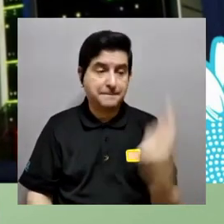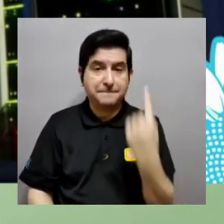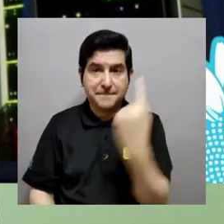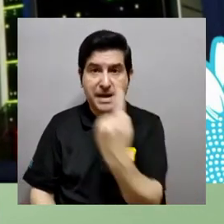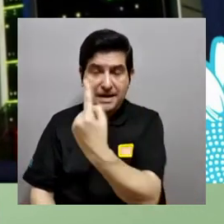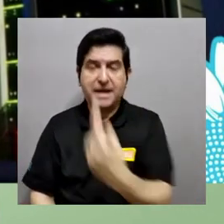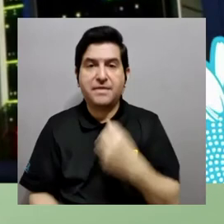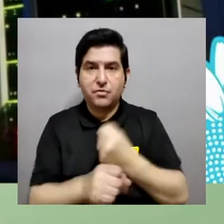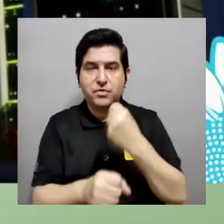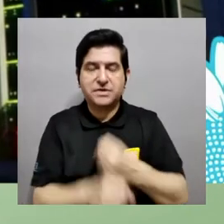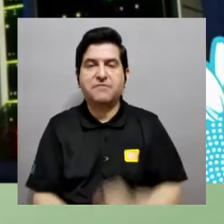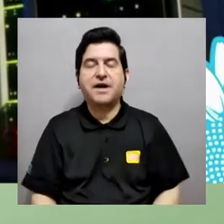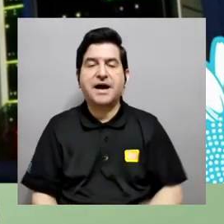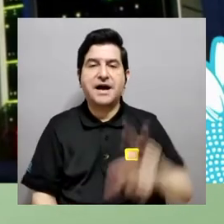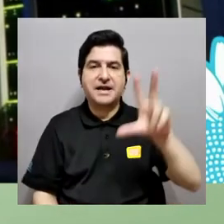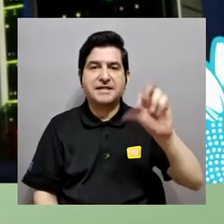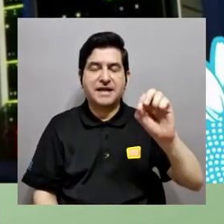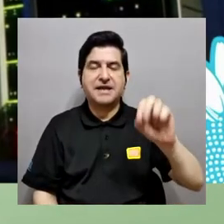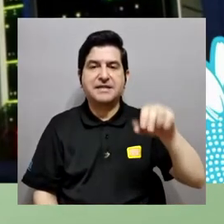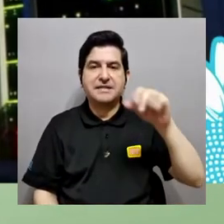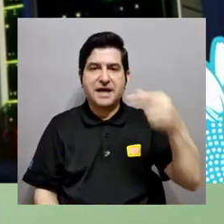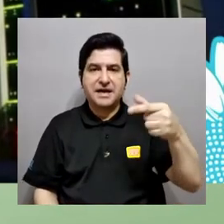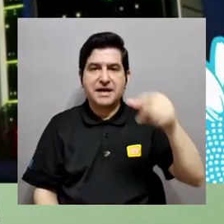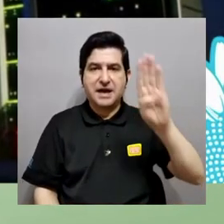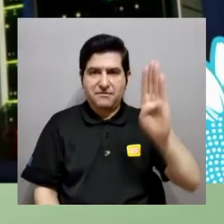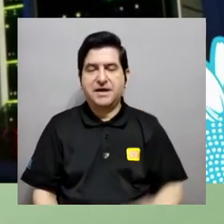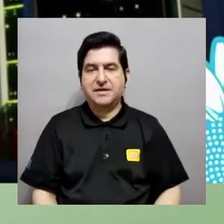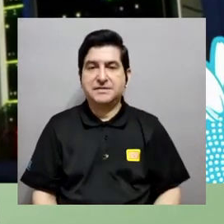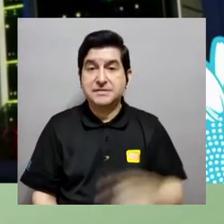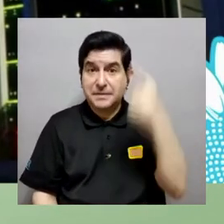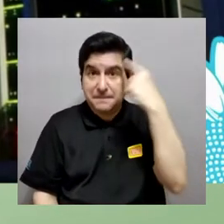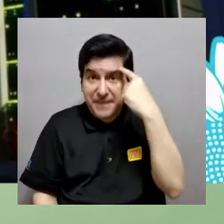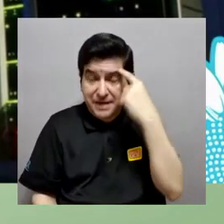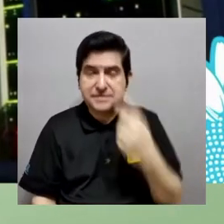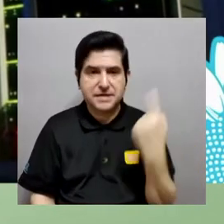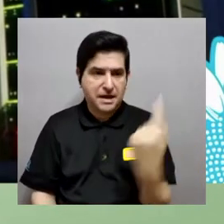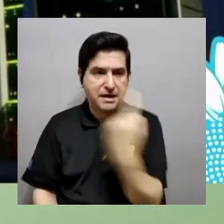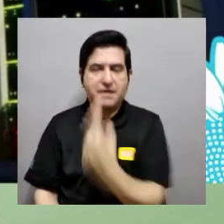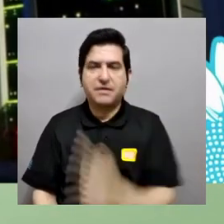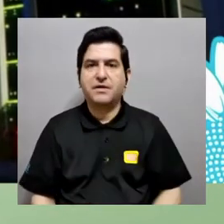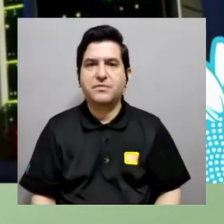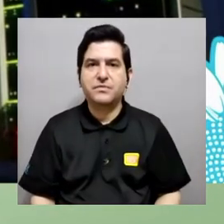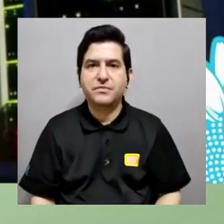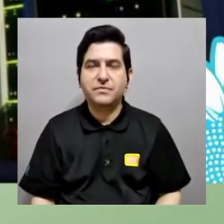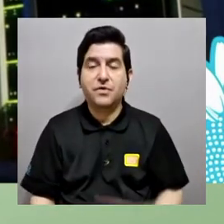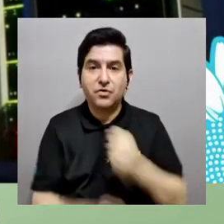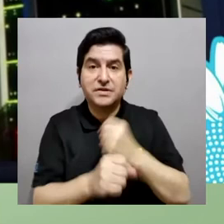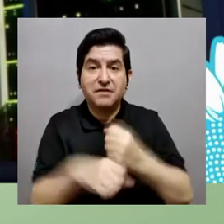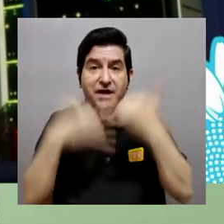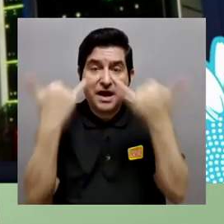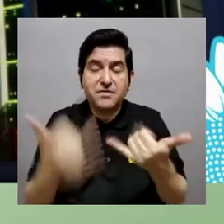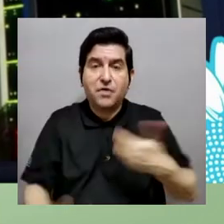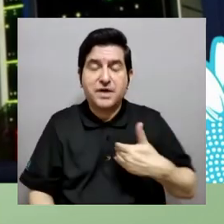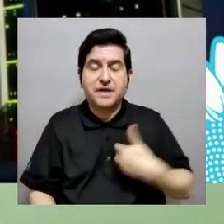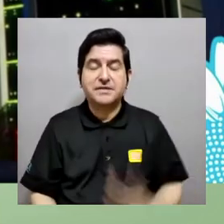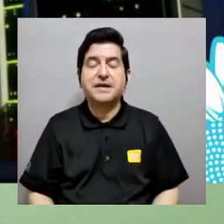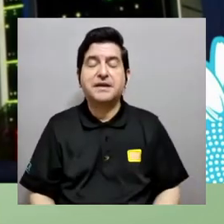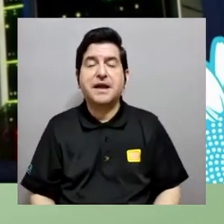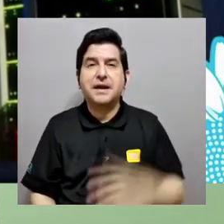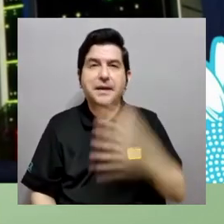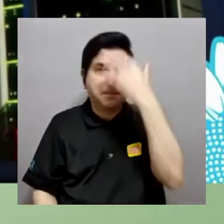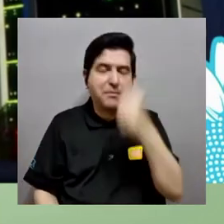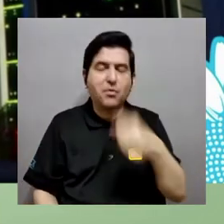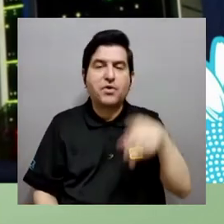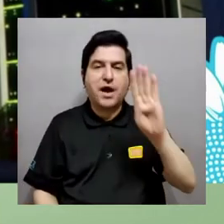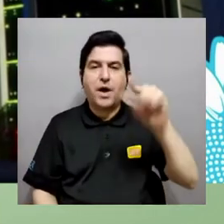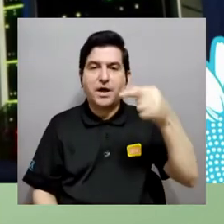un número más o menos así este para cada uno vamos a trabajar con 30 gigabytes de memoria por core o sea imagínense que una